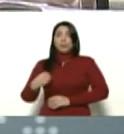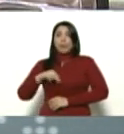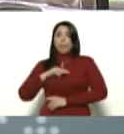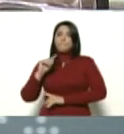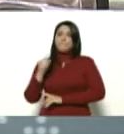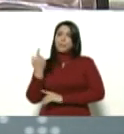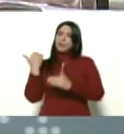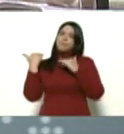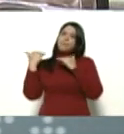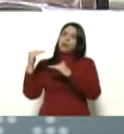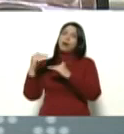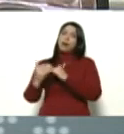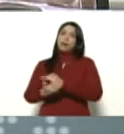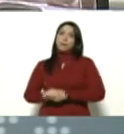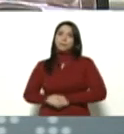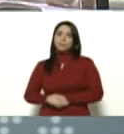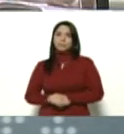fase.